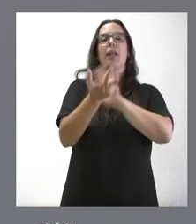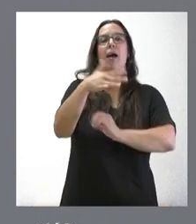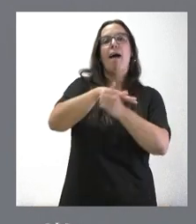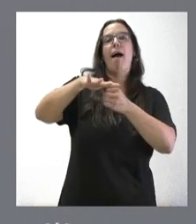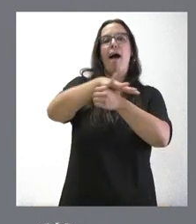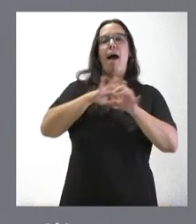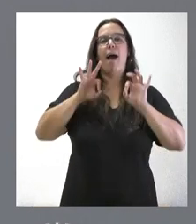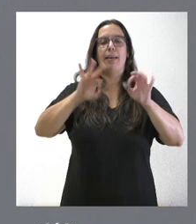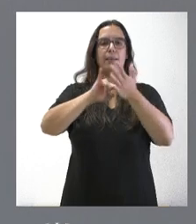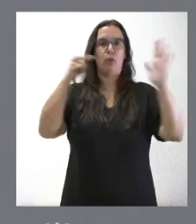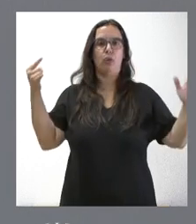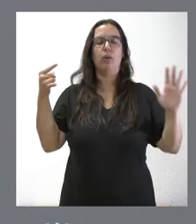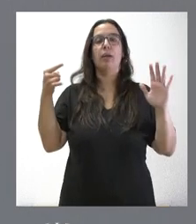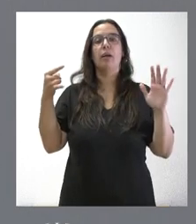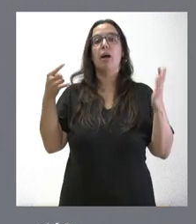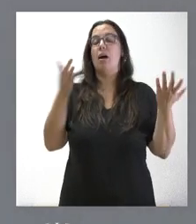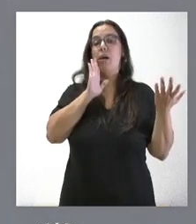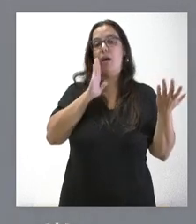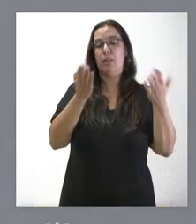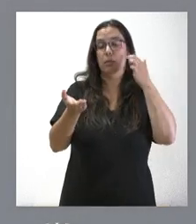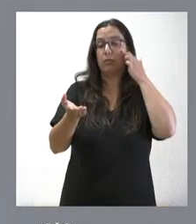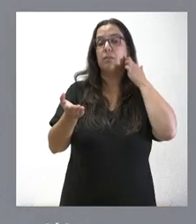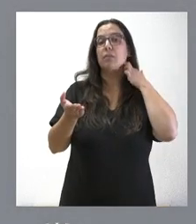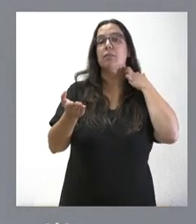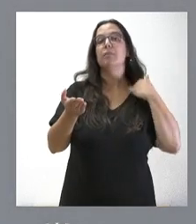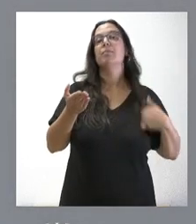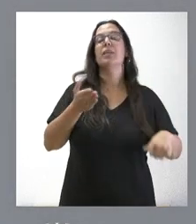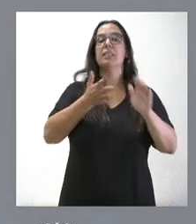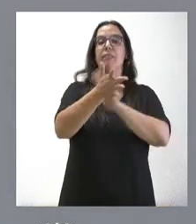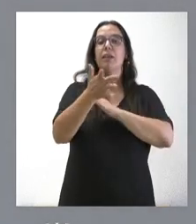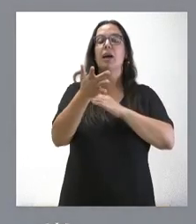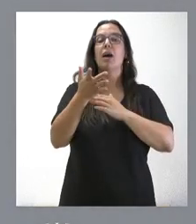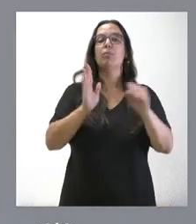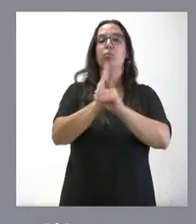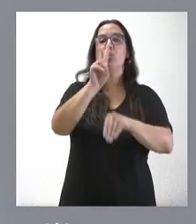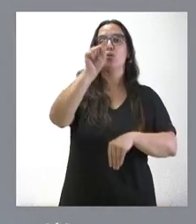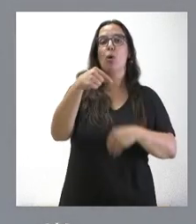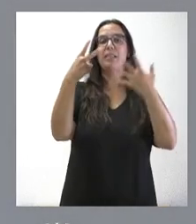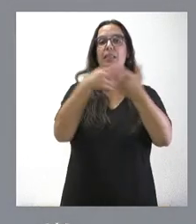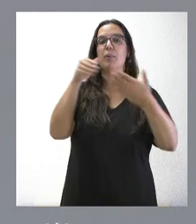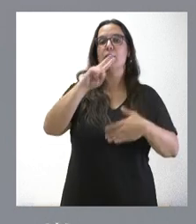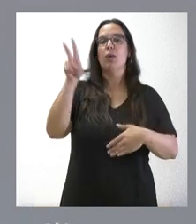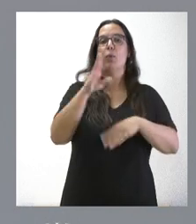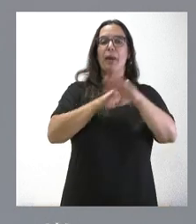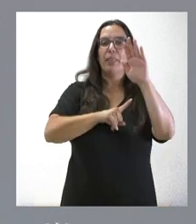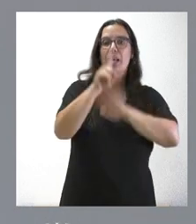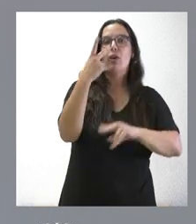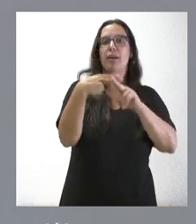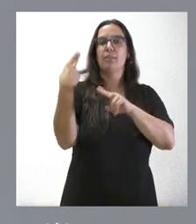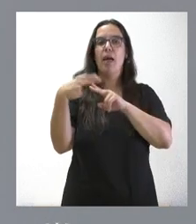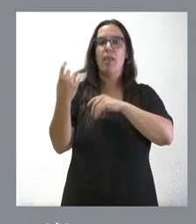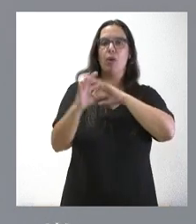tecnológica. Como les digo, estamos hablando de una aportación de 2,7 millones de euros para el desarrollo de actividades